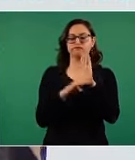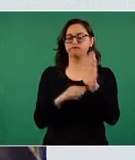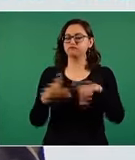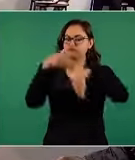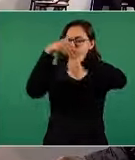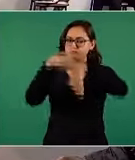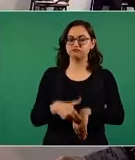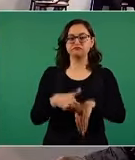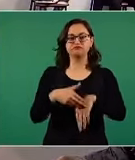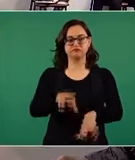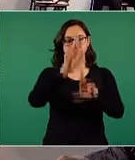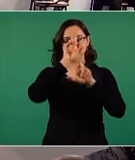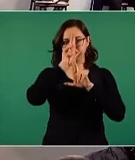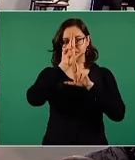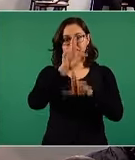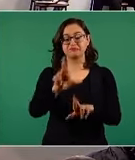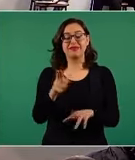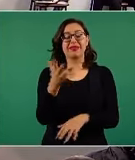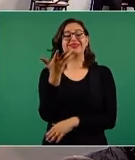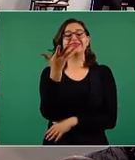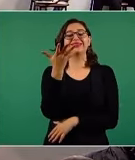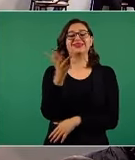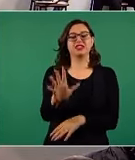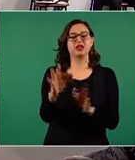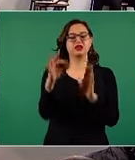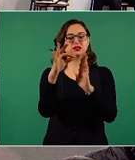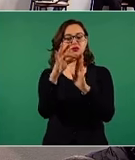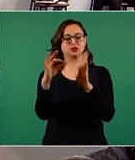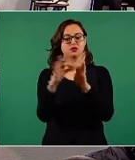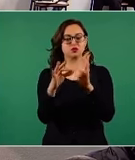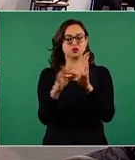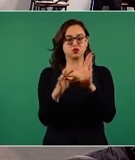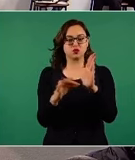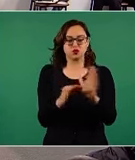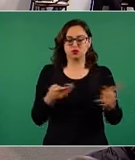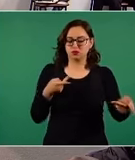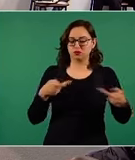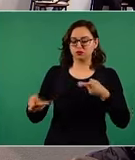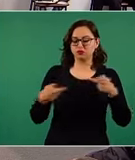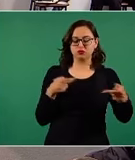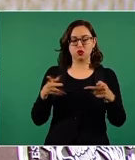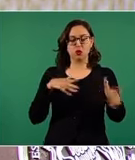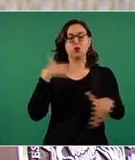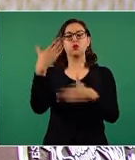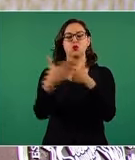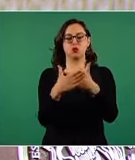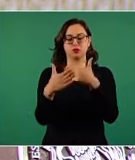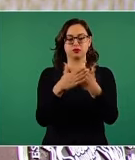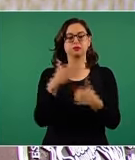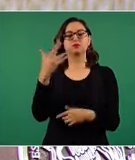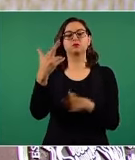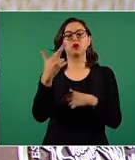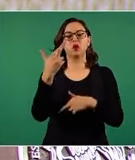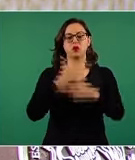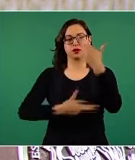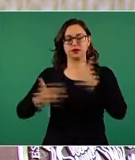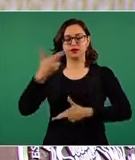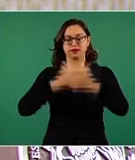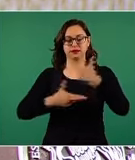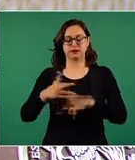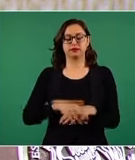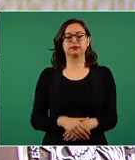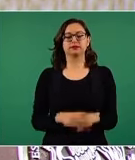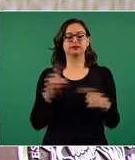se establece por 10 acciones y que se han diseñado precisamente para ese regreso a la escuela. El primero